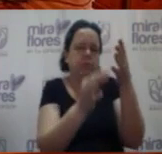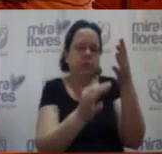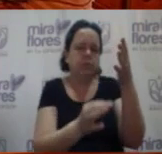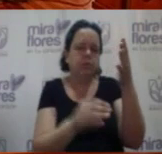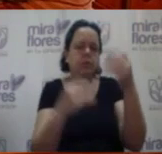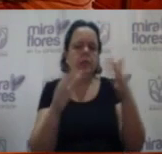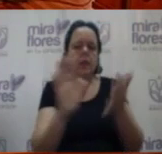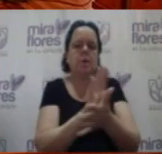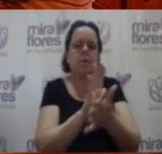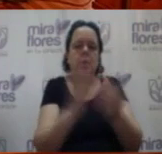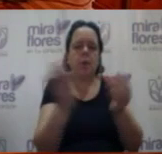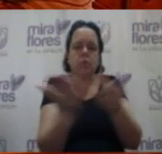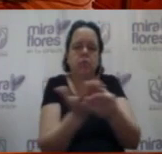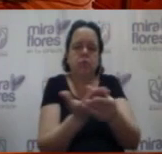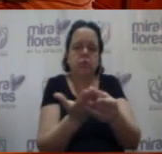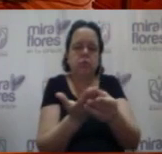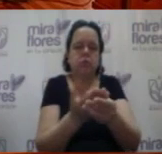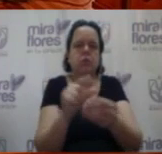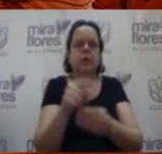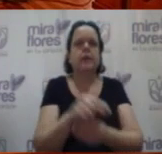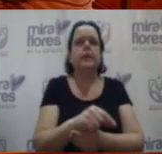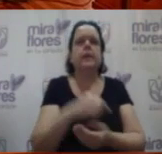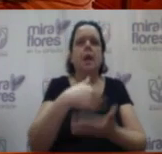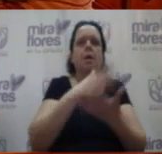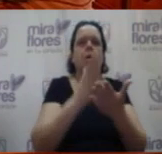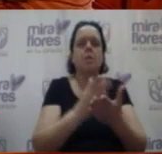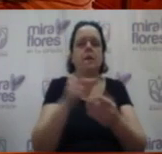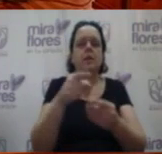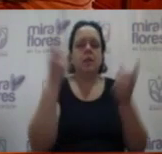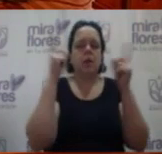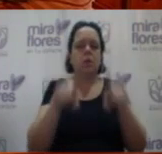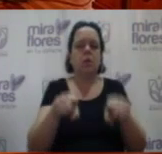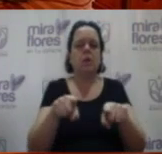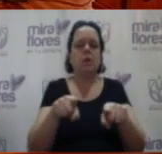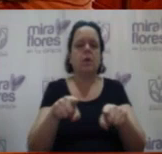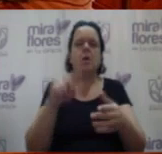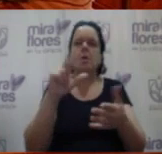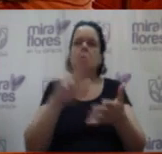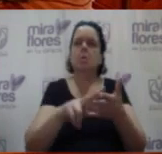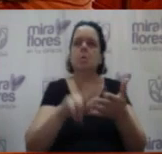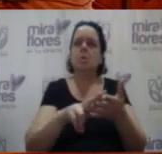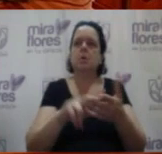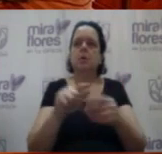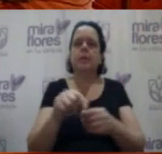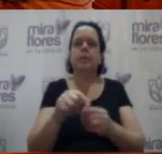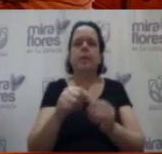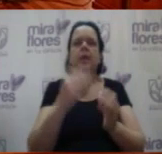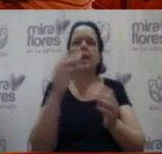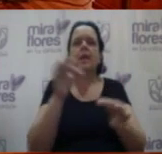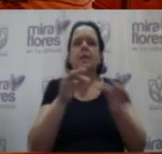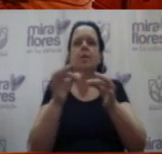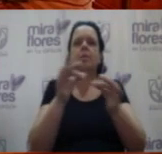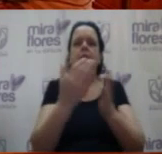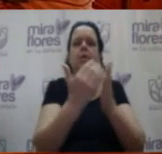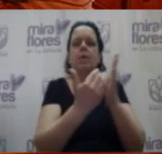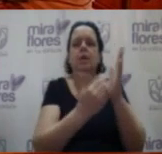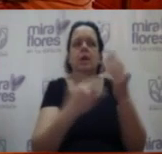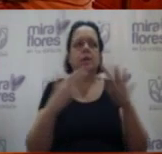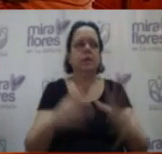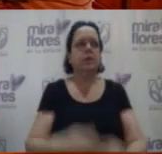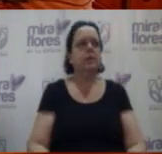obran en la documentación sustentatoria que forma parte del presente acuerdo de conformidad a las consideraciones expuestas en el mismo.